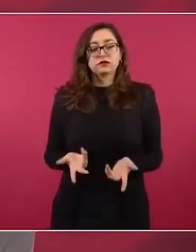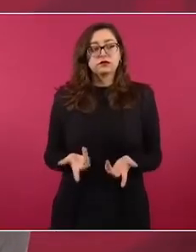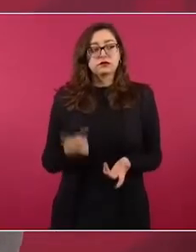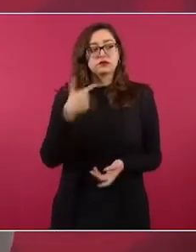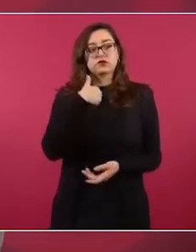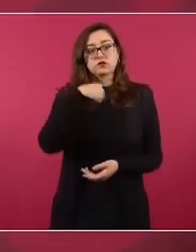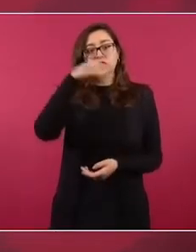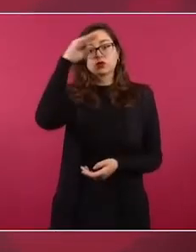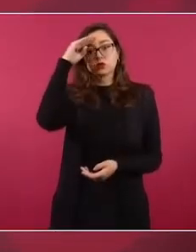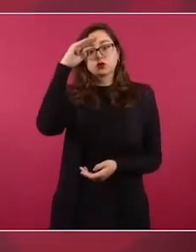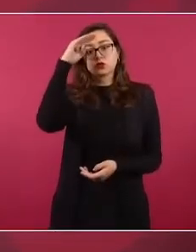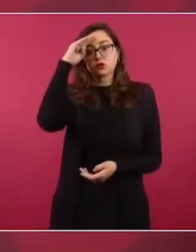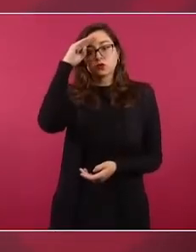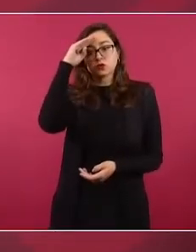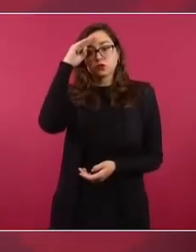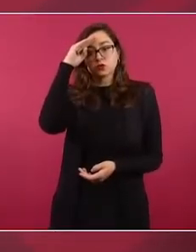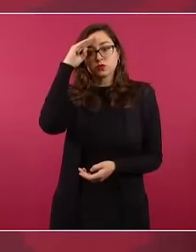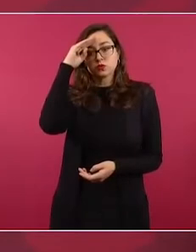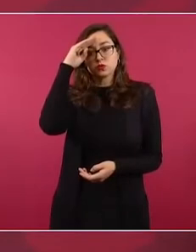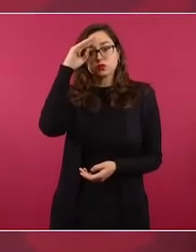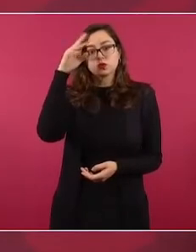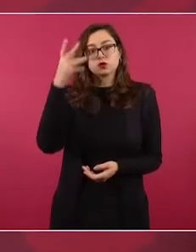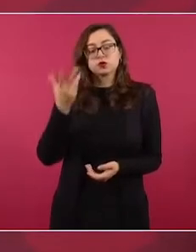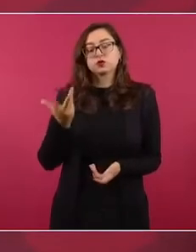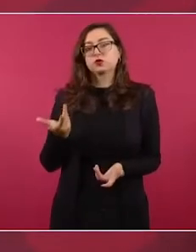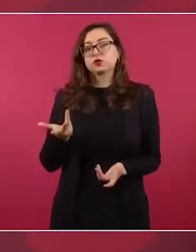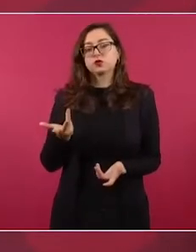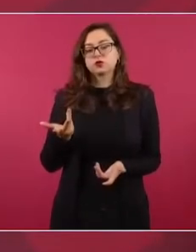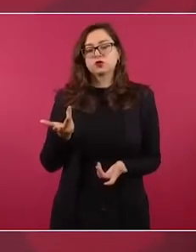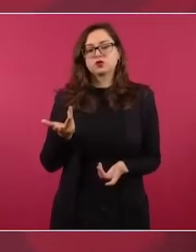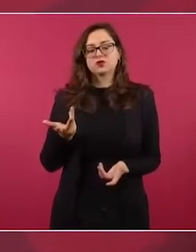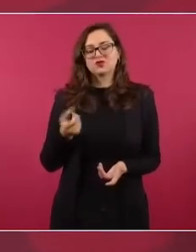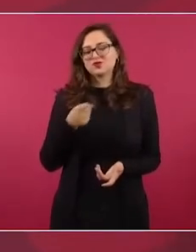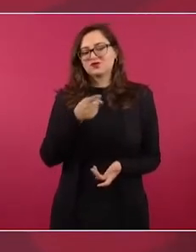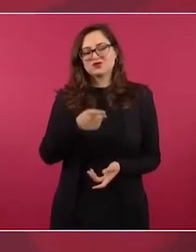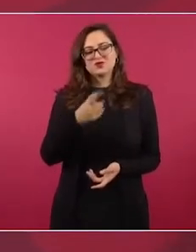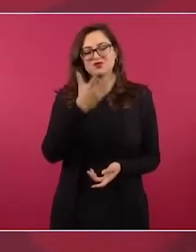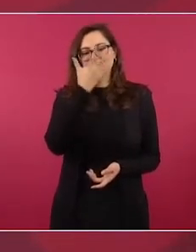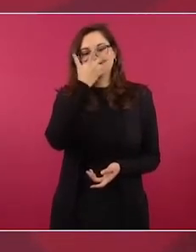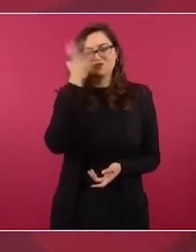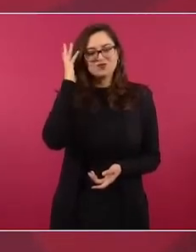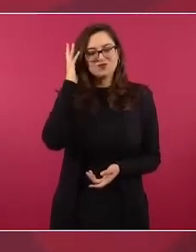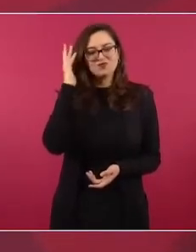muy hipócrita